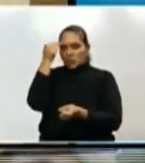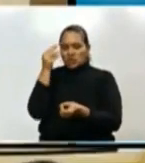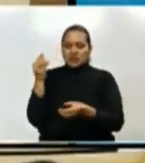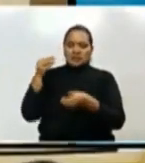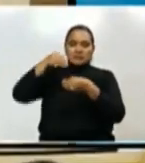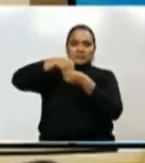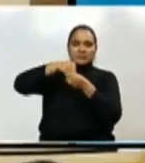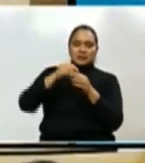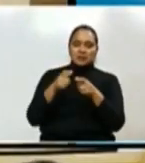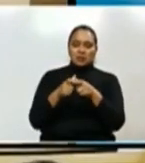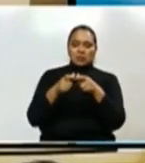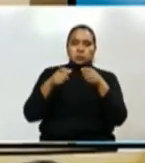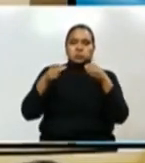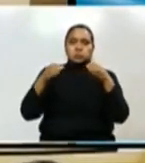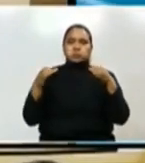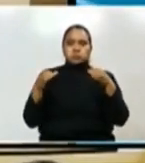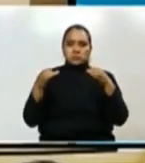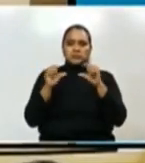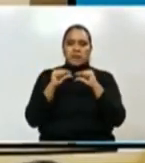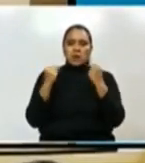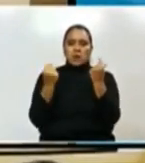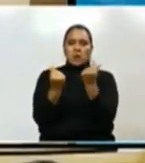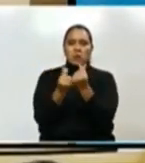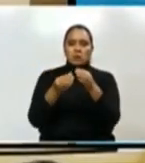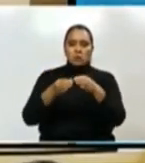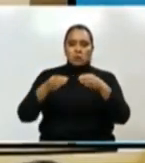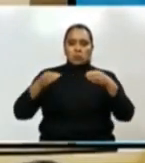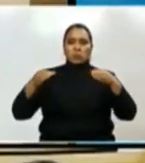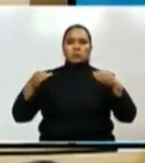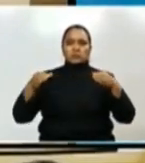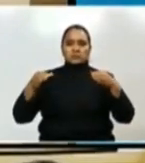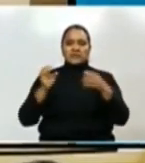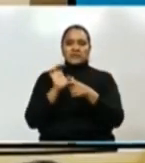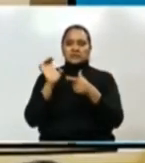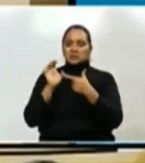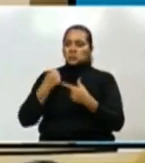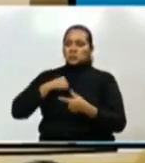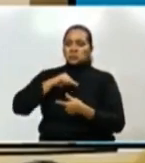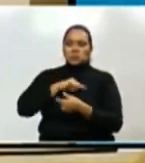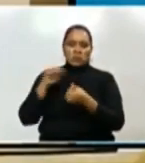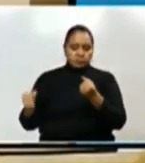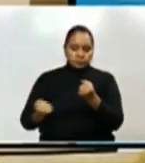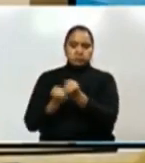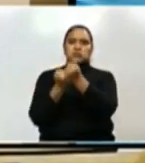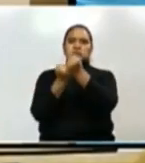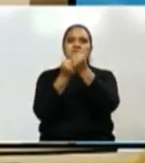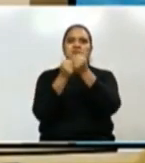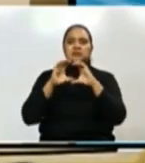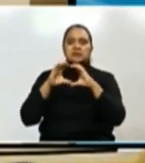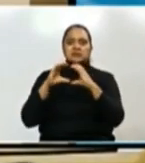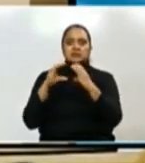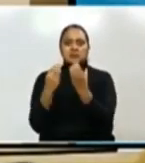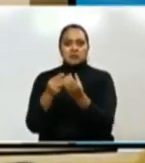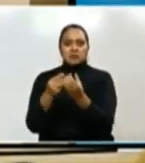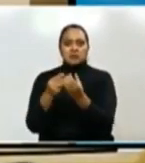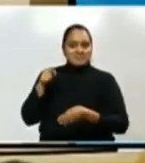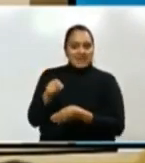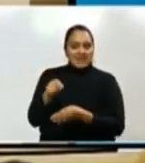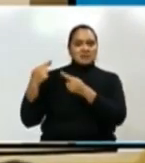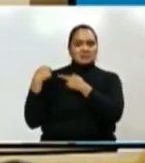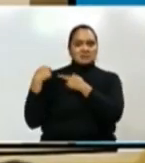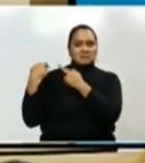católica. Nosotros, como alcalde, aquí como cooperación, vamos a estar para apoyar esta comisión y ellos, en realidad,